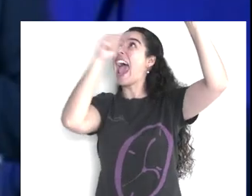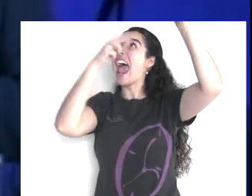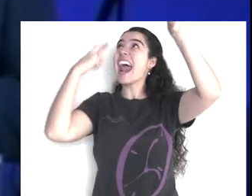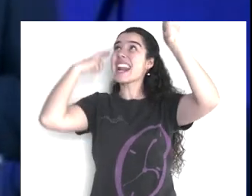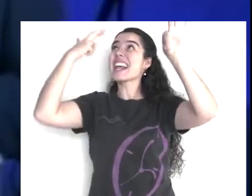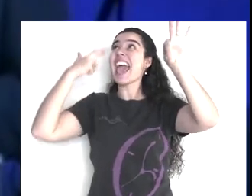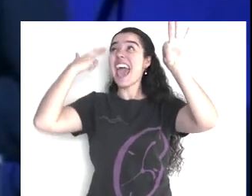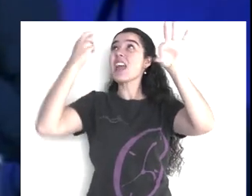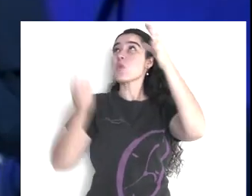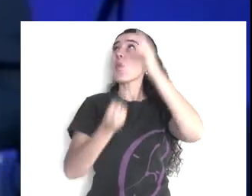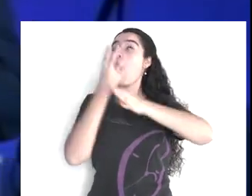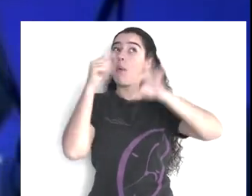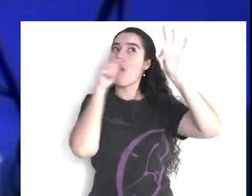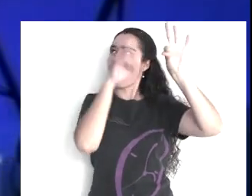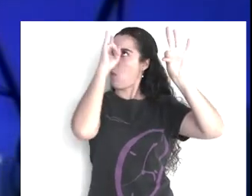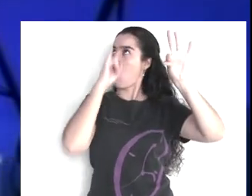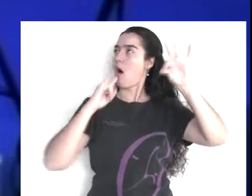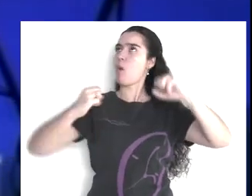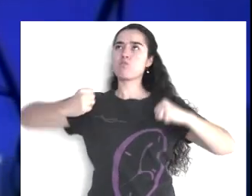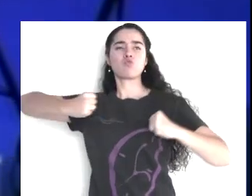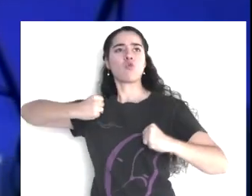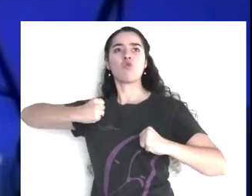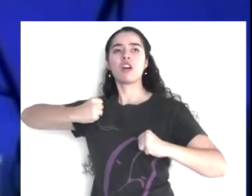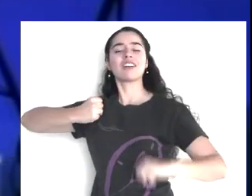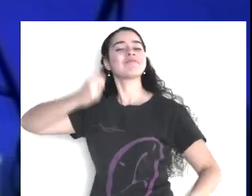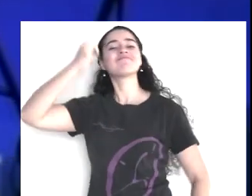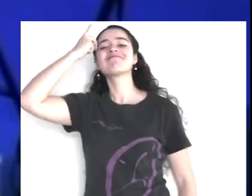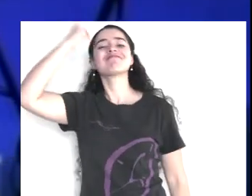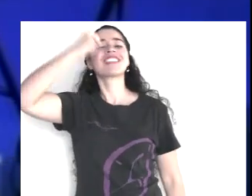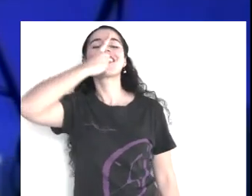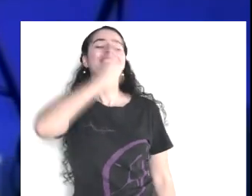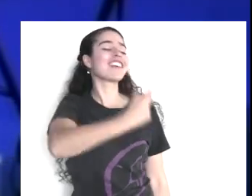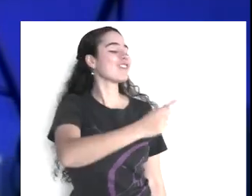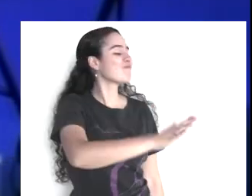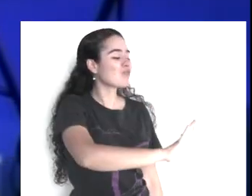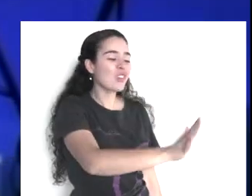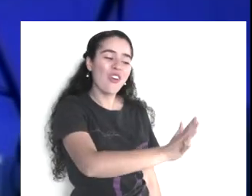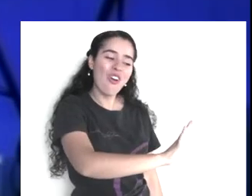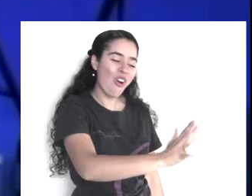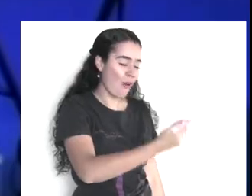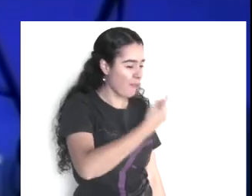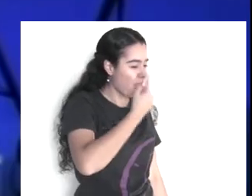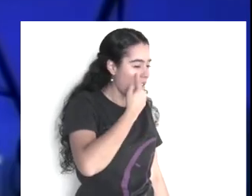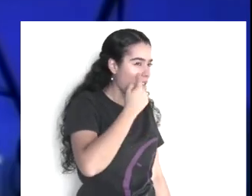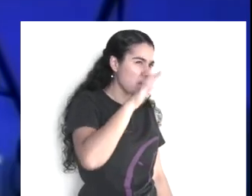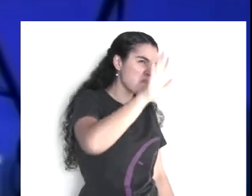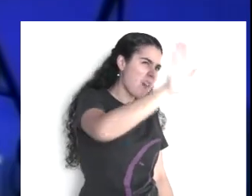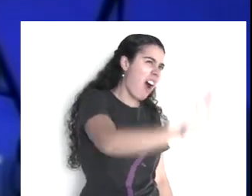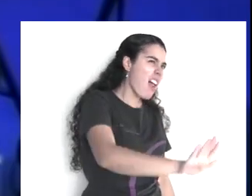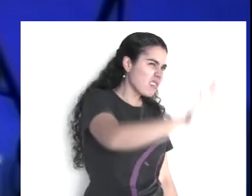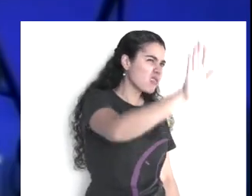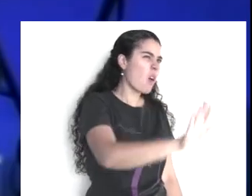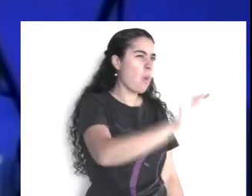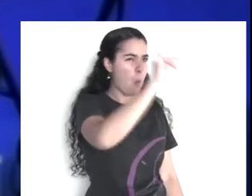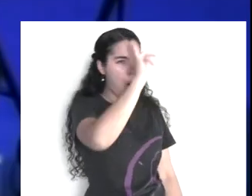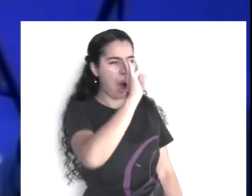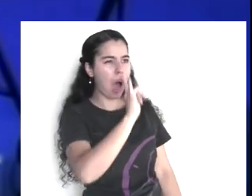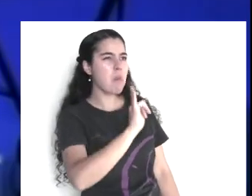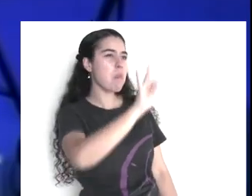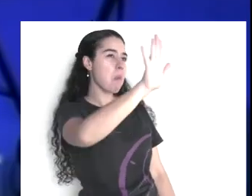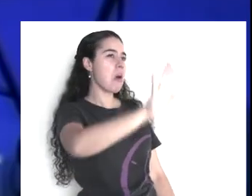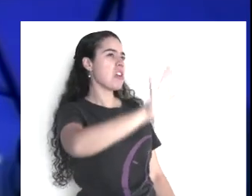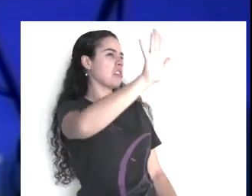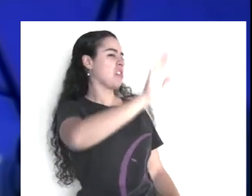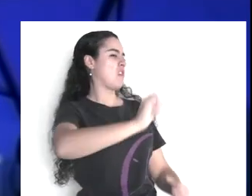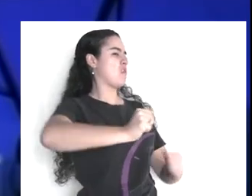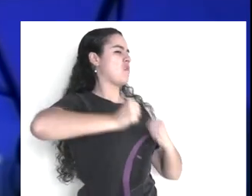6, 7, Jehová le respondió a Samuel, dice, no mires a su parecer, o sea, no mires su apariencia externa,